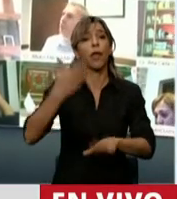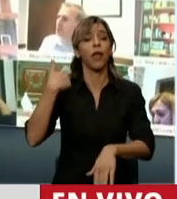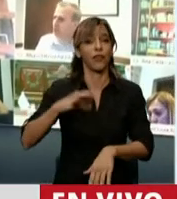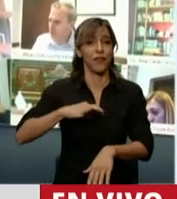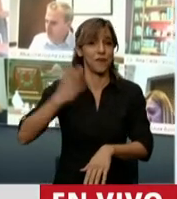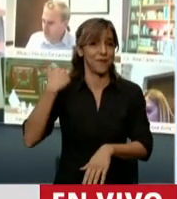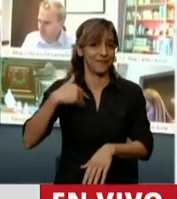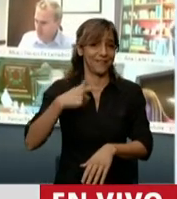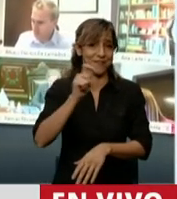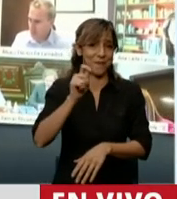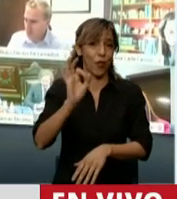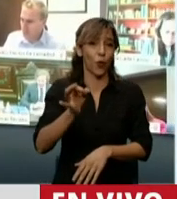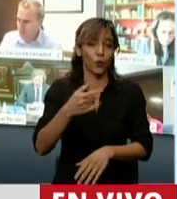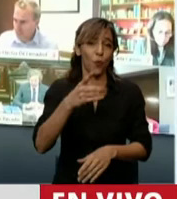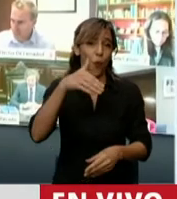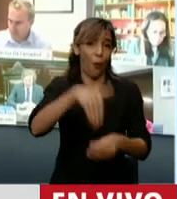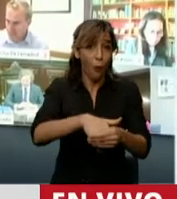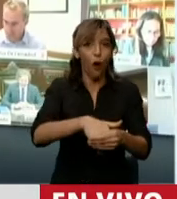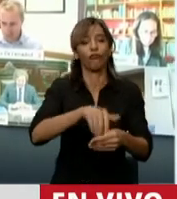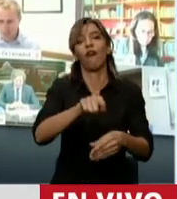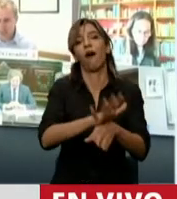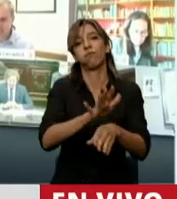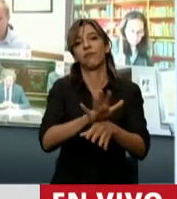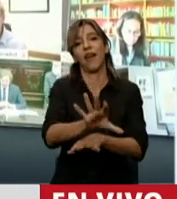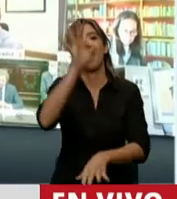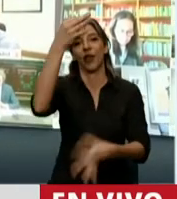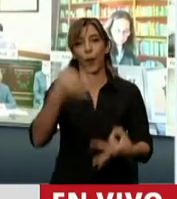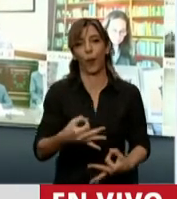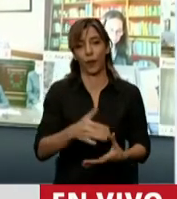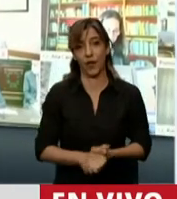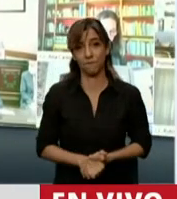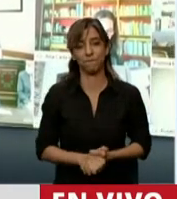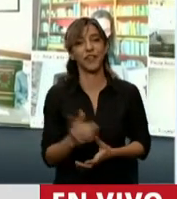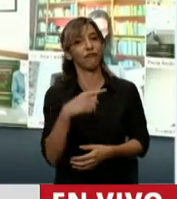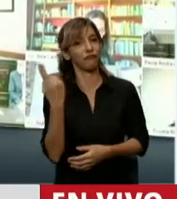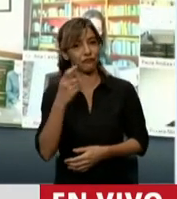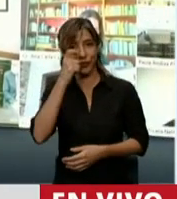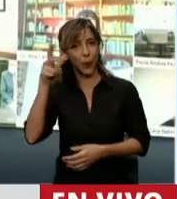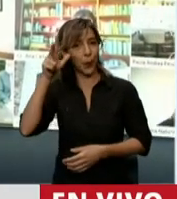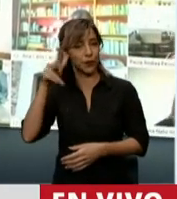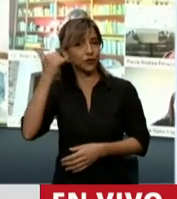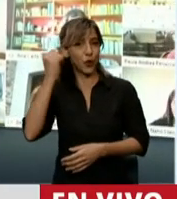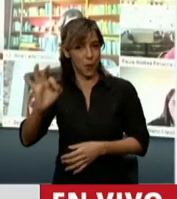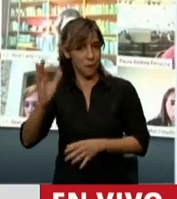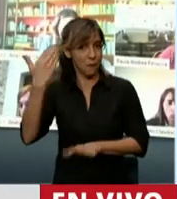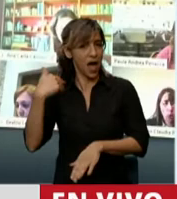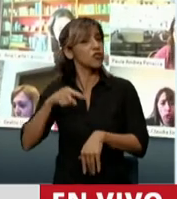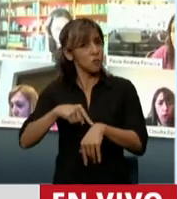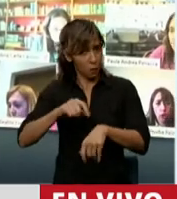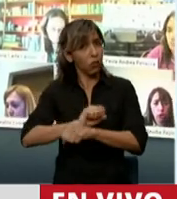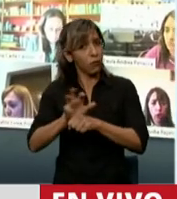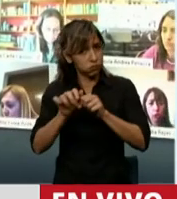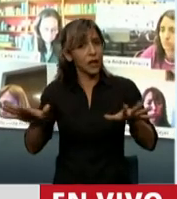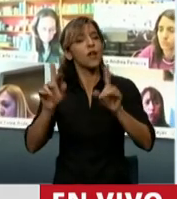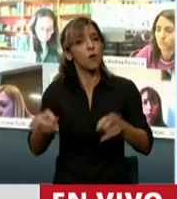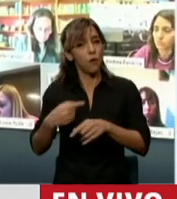el 28 de mayo, en plena pandemia, recibimos en la provincia la visita del señor presidente que